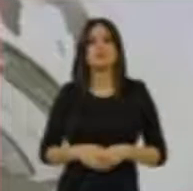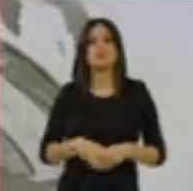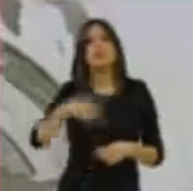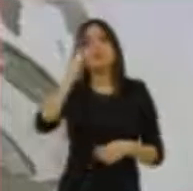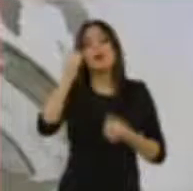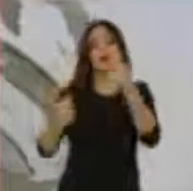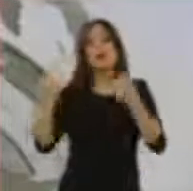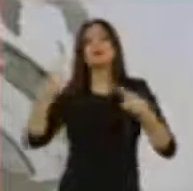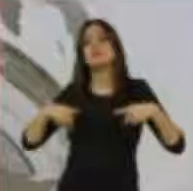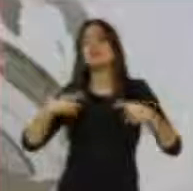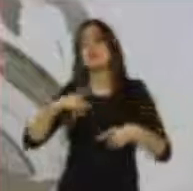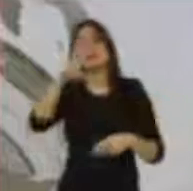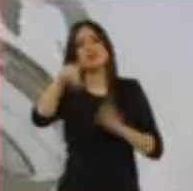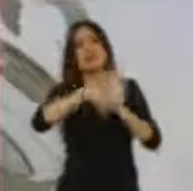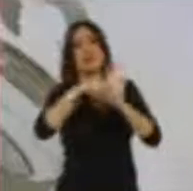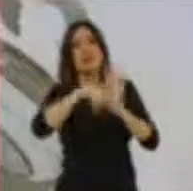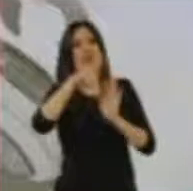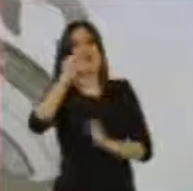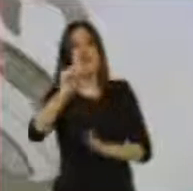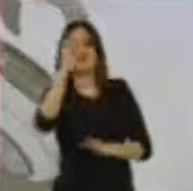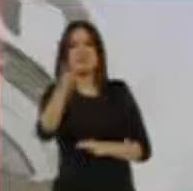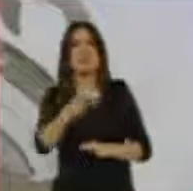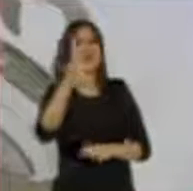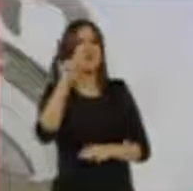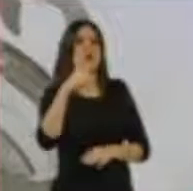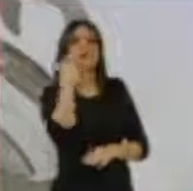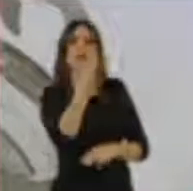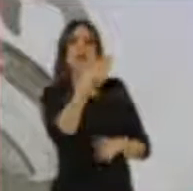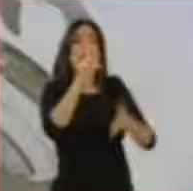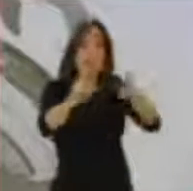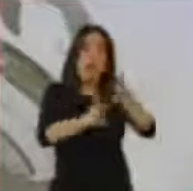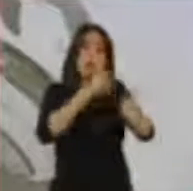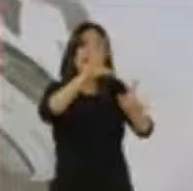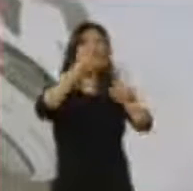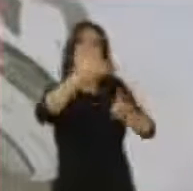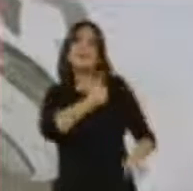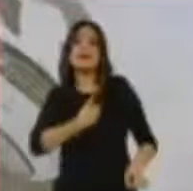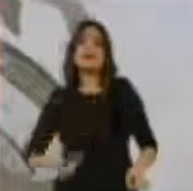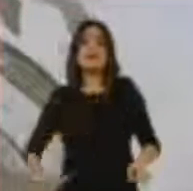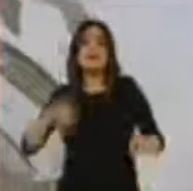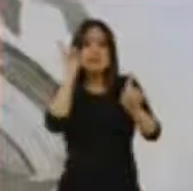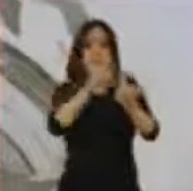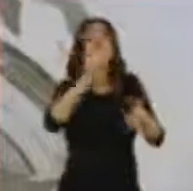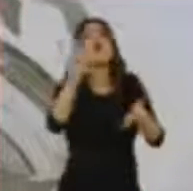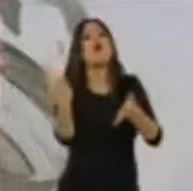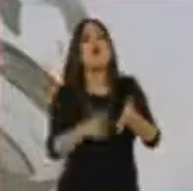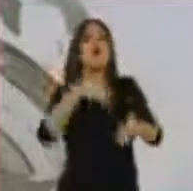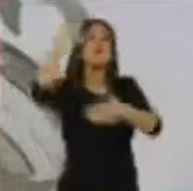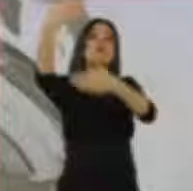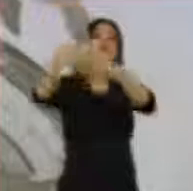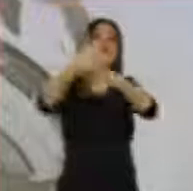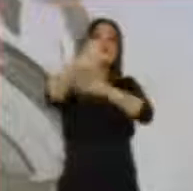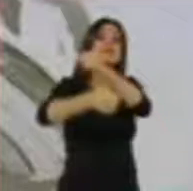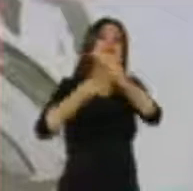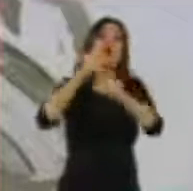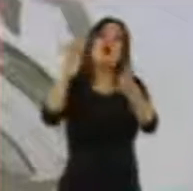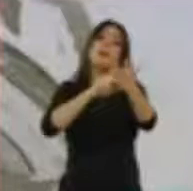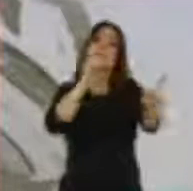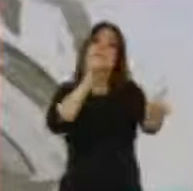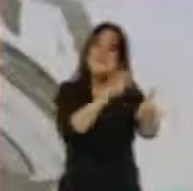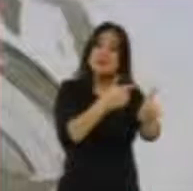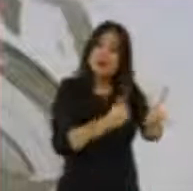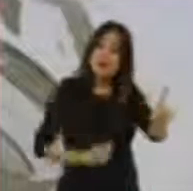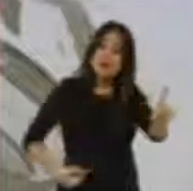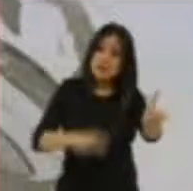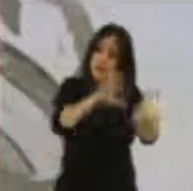a la reelección de ejecutivos, ¿No? Porque lo único que está legislado por lo pronto nuevamente es el el digamos en los alcaldes